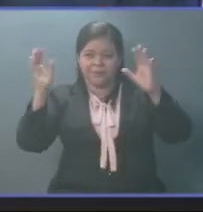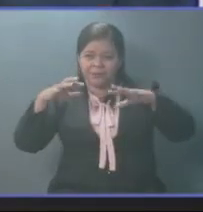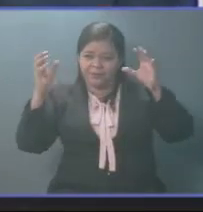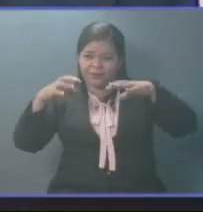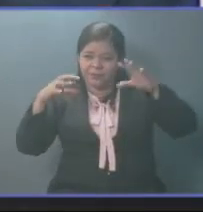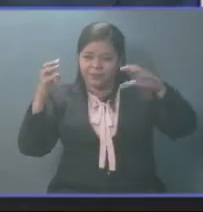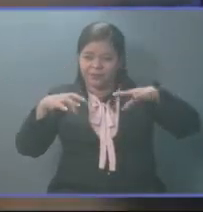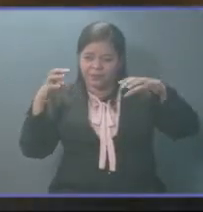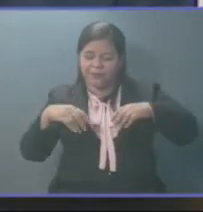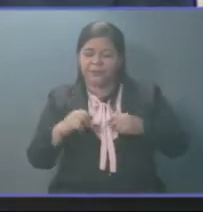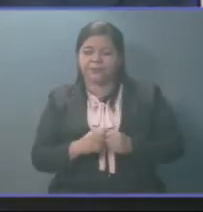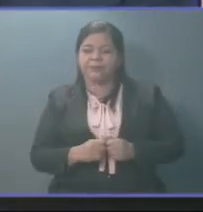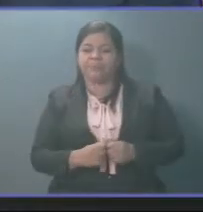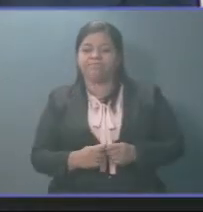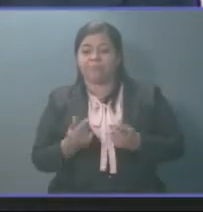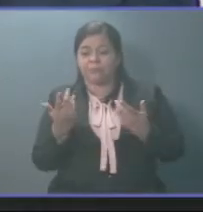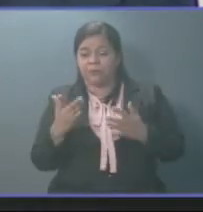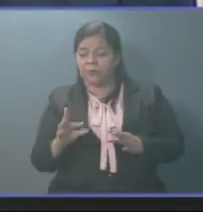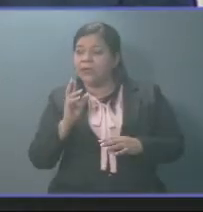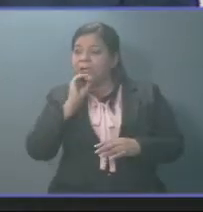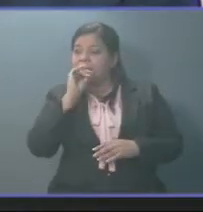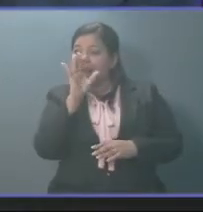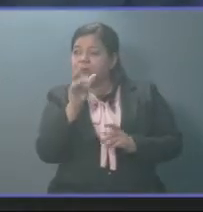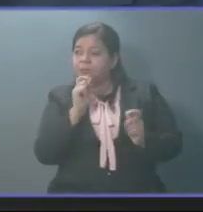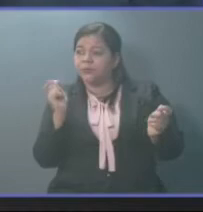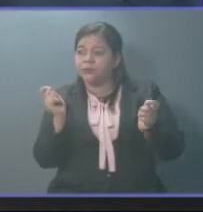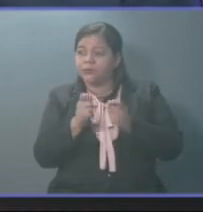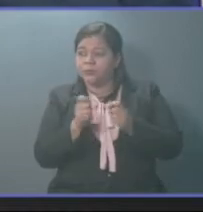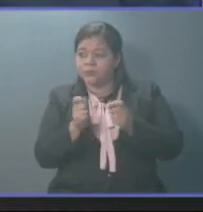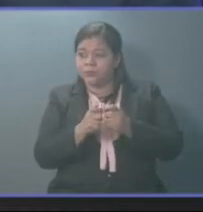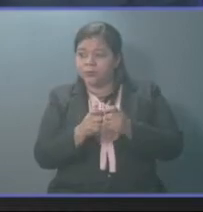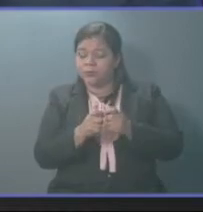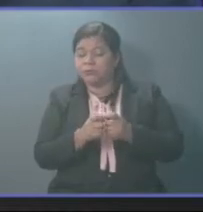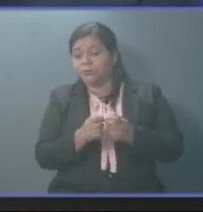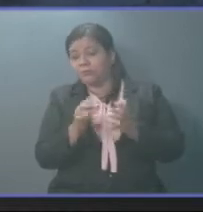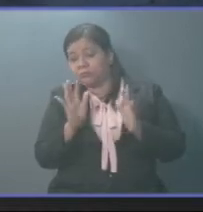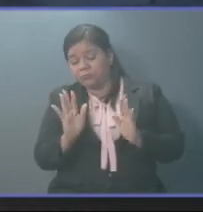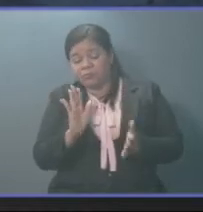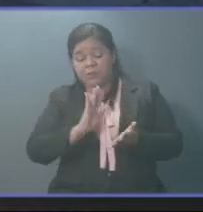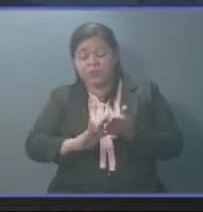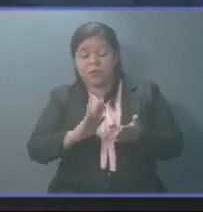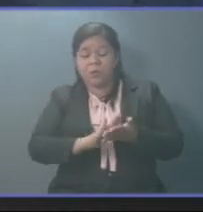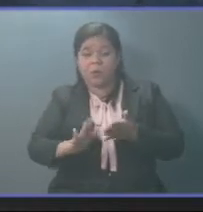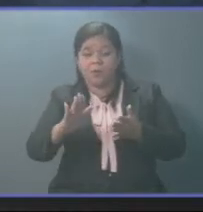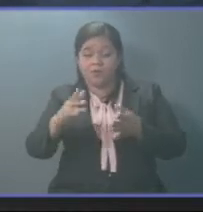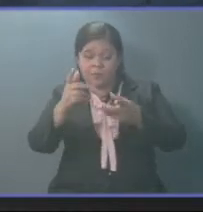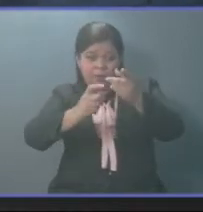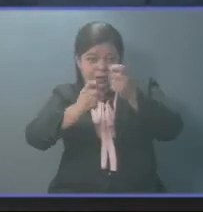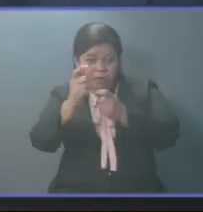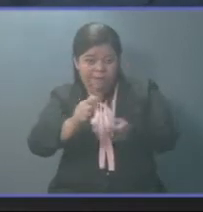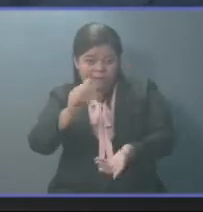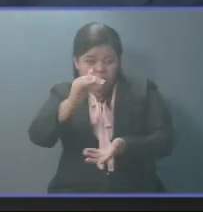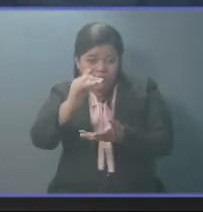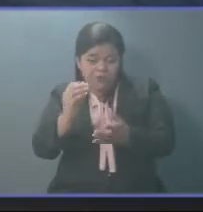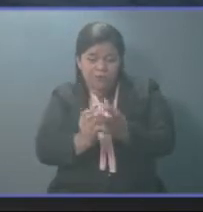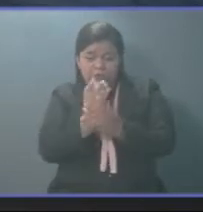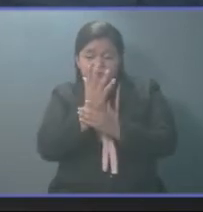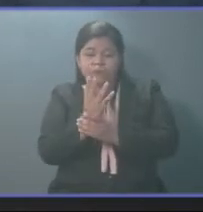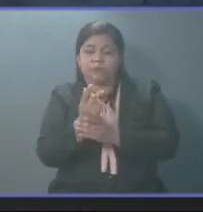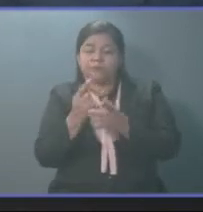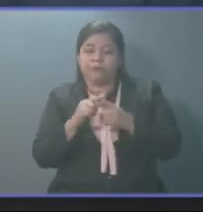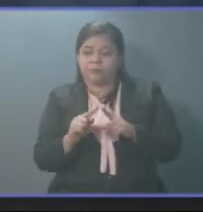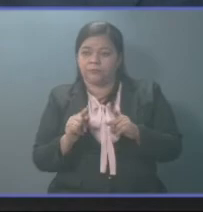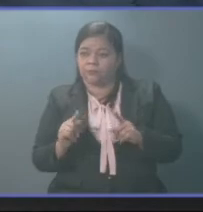Y todavía no tienen una respuesta concreta si se les va a hacer la compra de las plantas de café y que es el pago